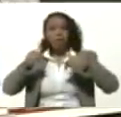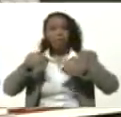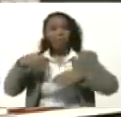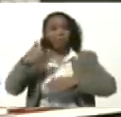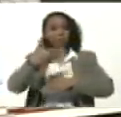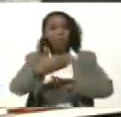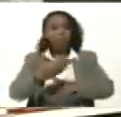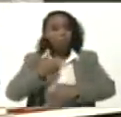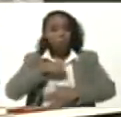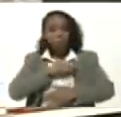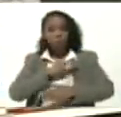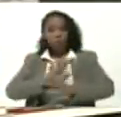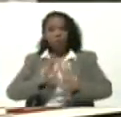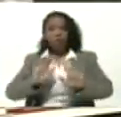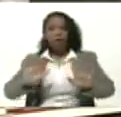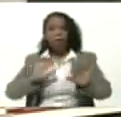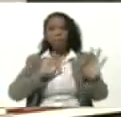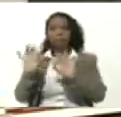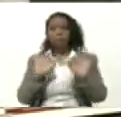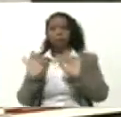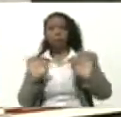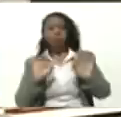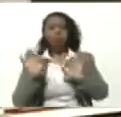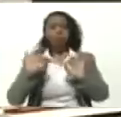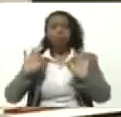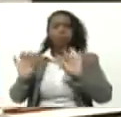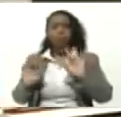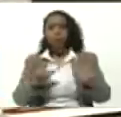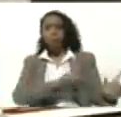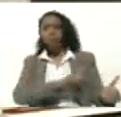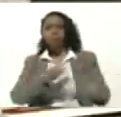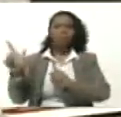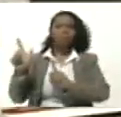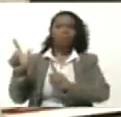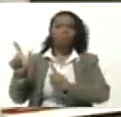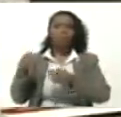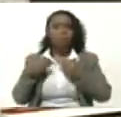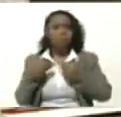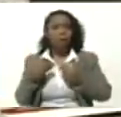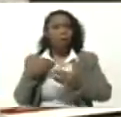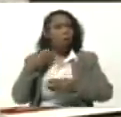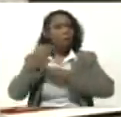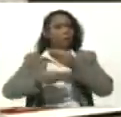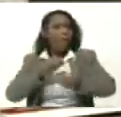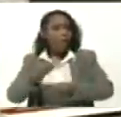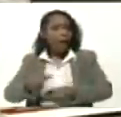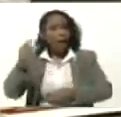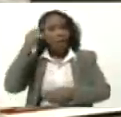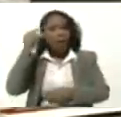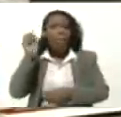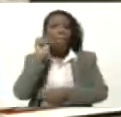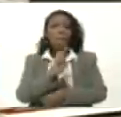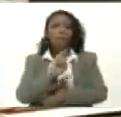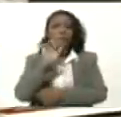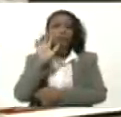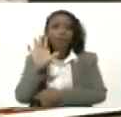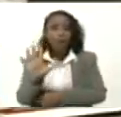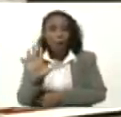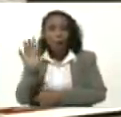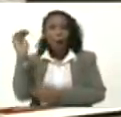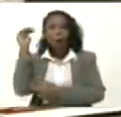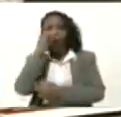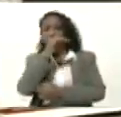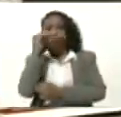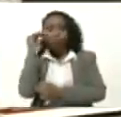Estamos ya Preparados Listo Para lo que Será El día Veinticinco De